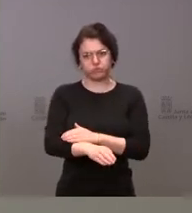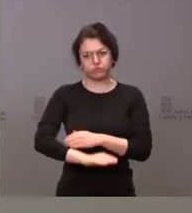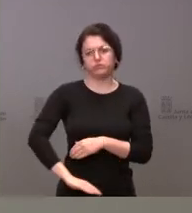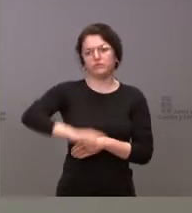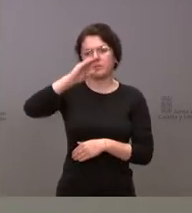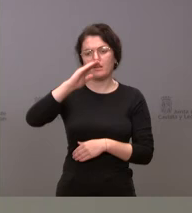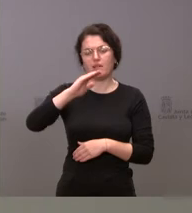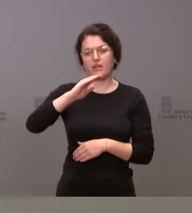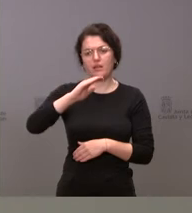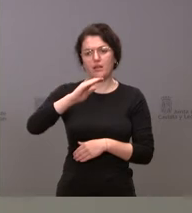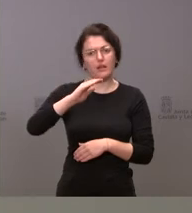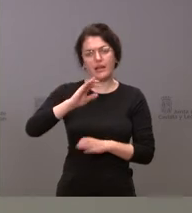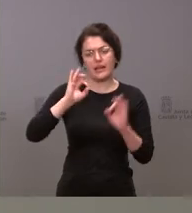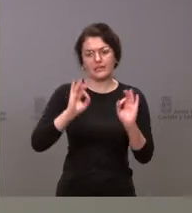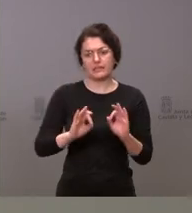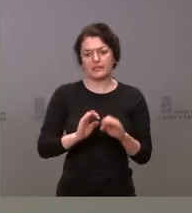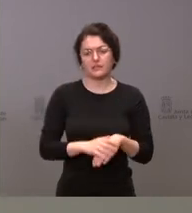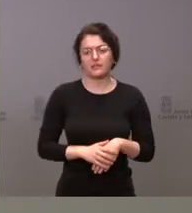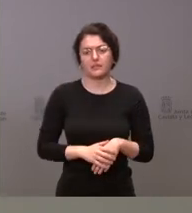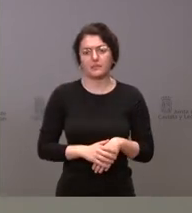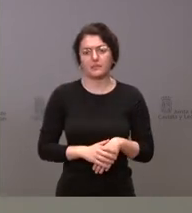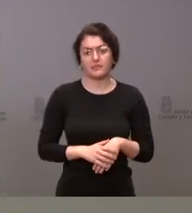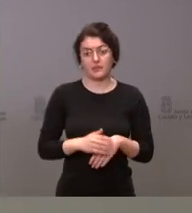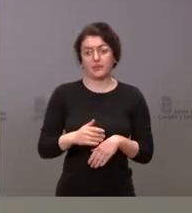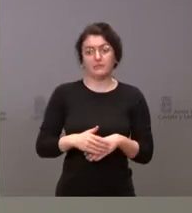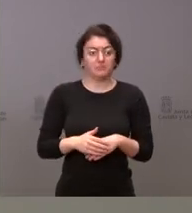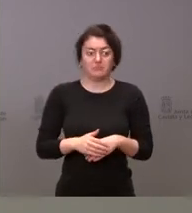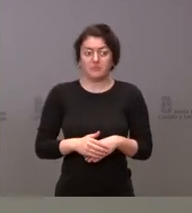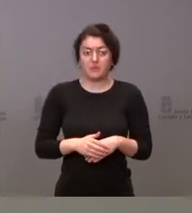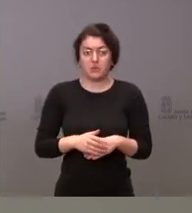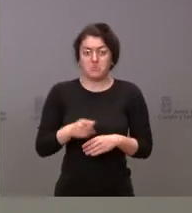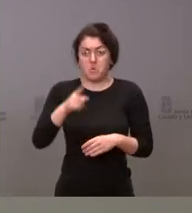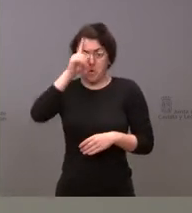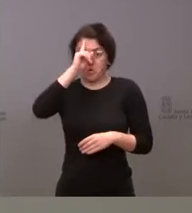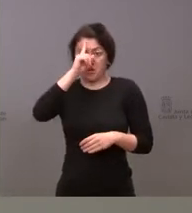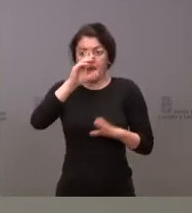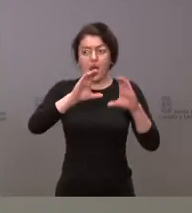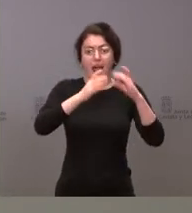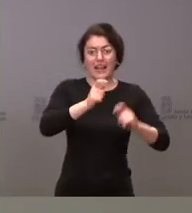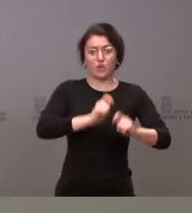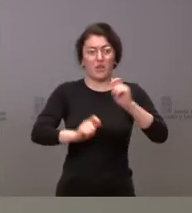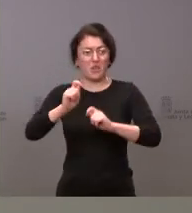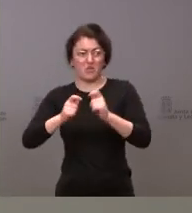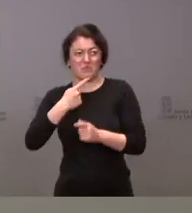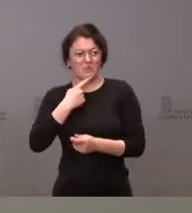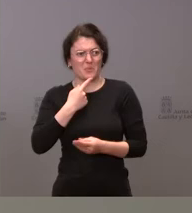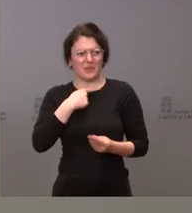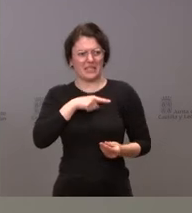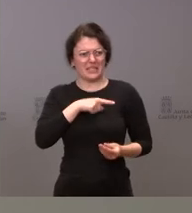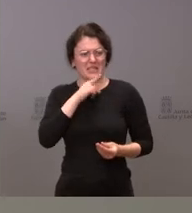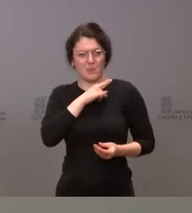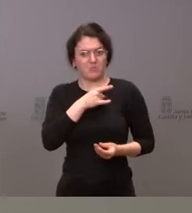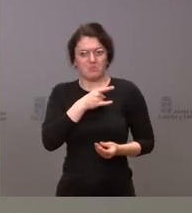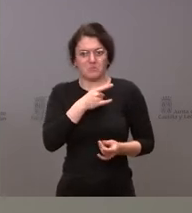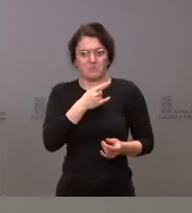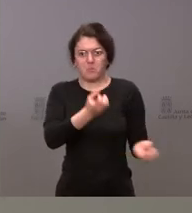Y no me costa el malestar de todas las asociaciones. De hecho, en las reuniones que hemos tenido, que han sido varias con las asociaciones, no nos han